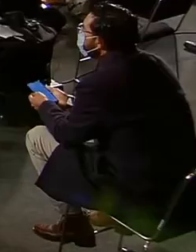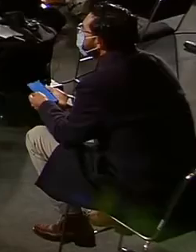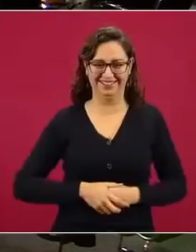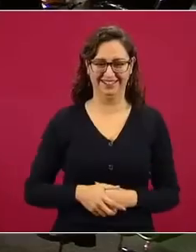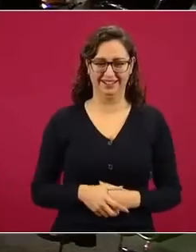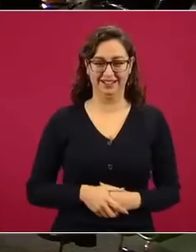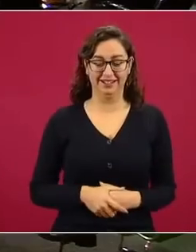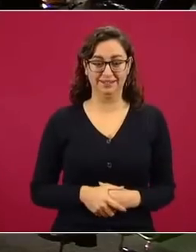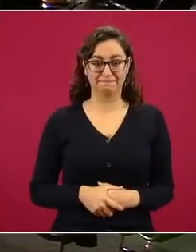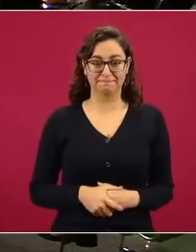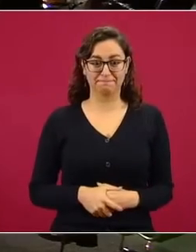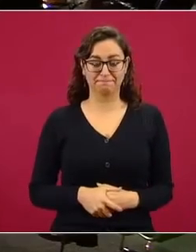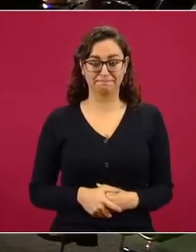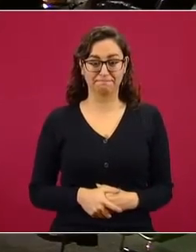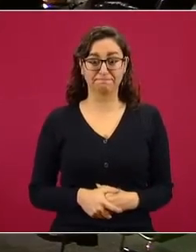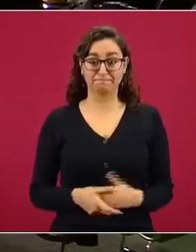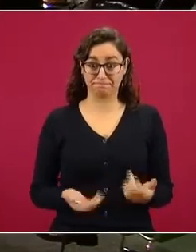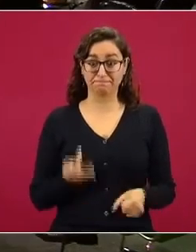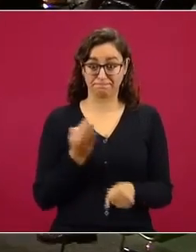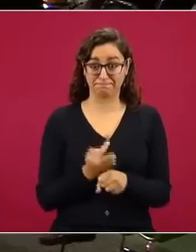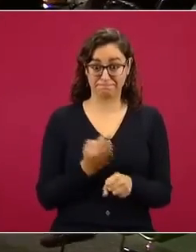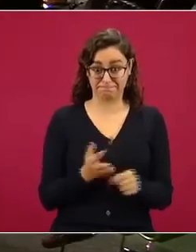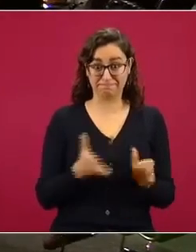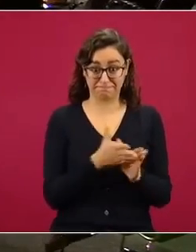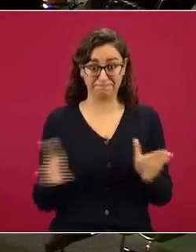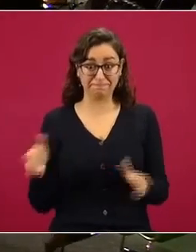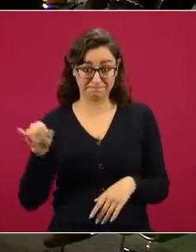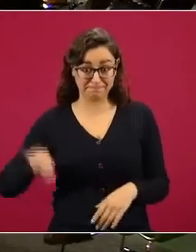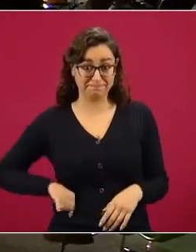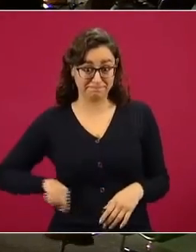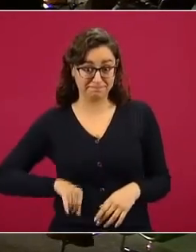¿A poco no estamos viviendo tiempos interesantes?